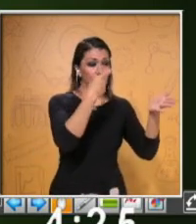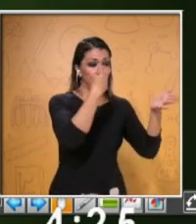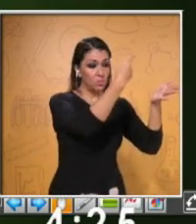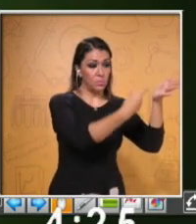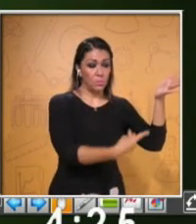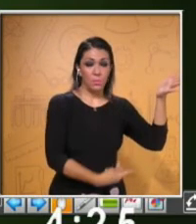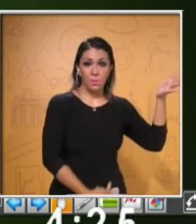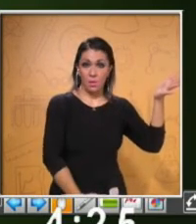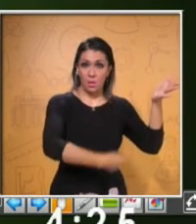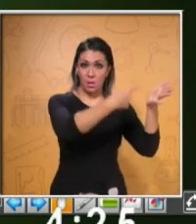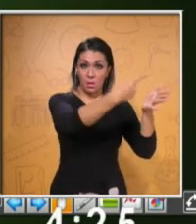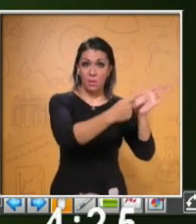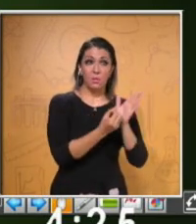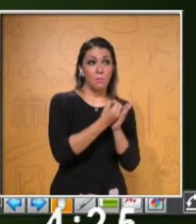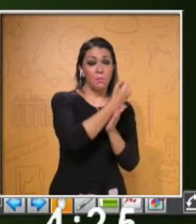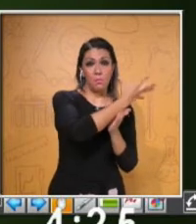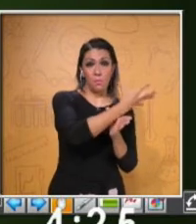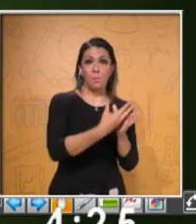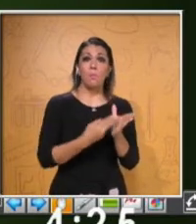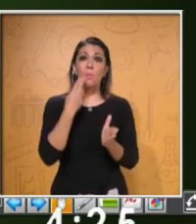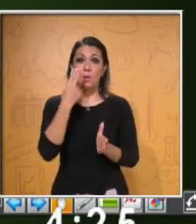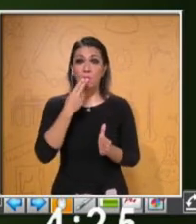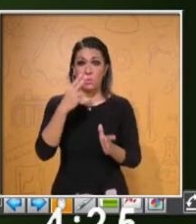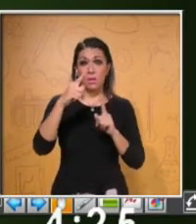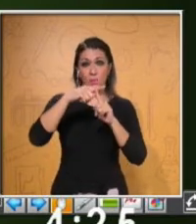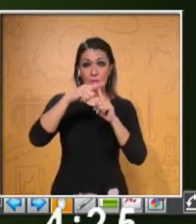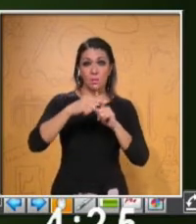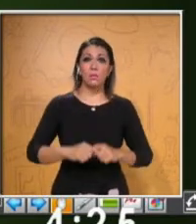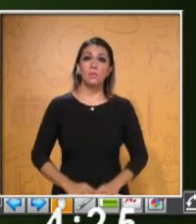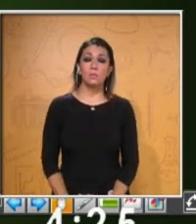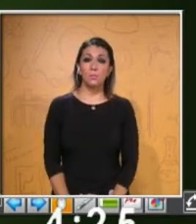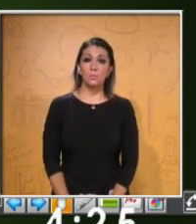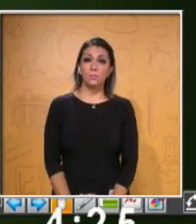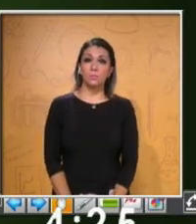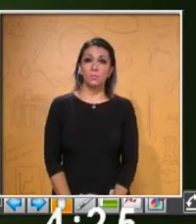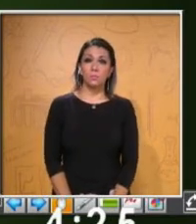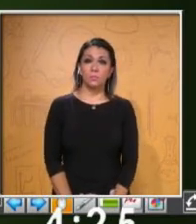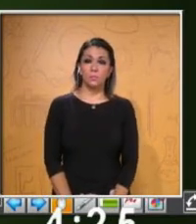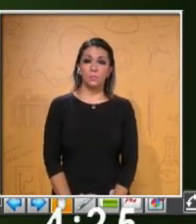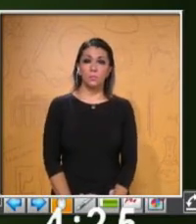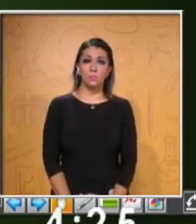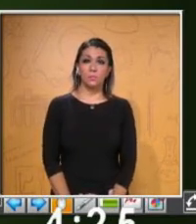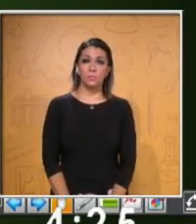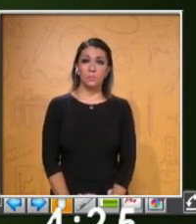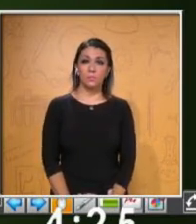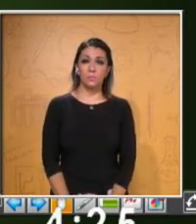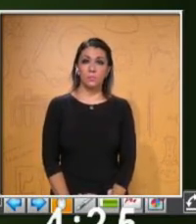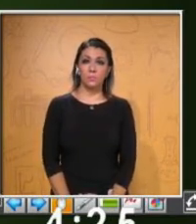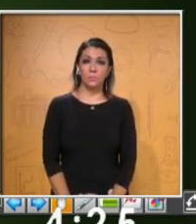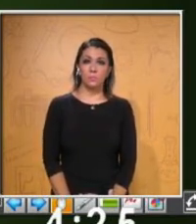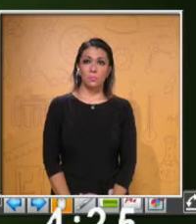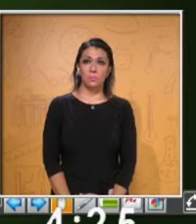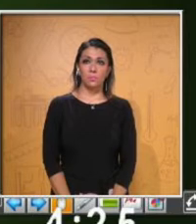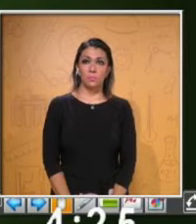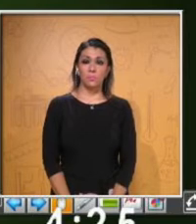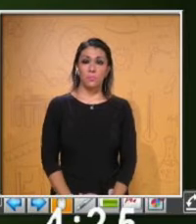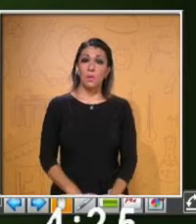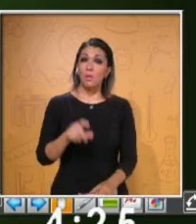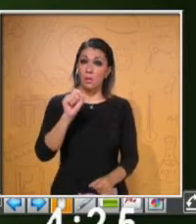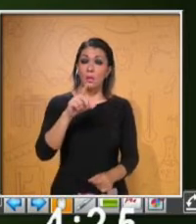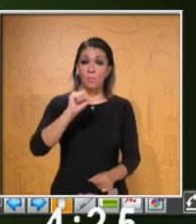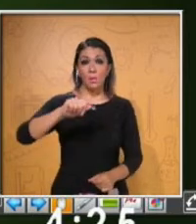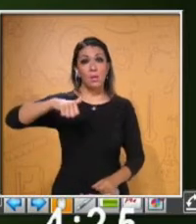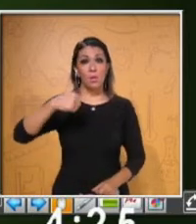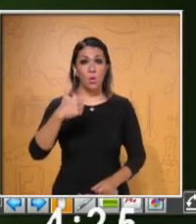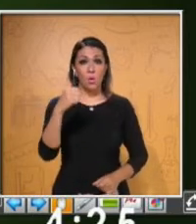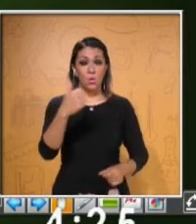presentación. Now we have phrases to express more agreements. That's a good point. Tenemos otras frases